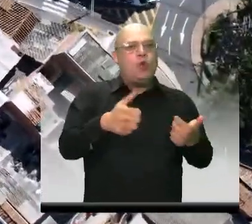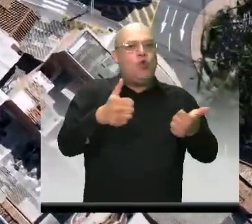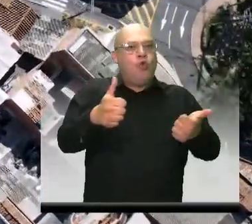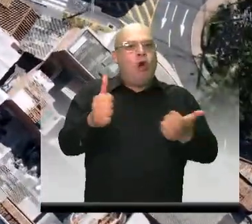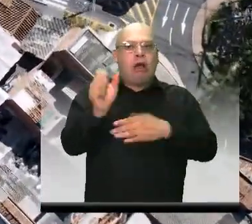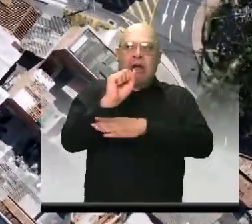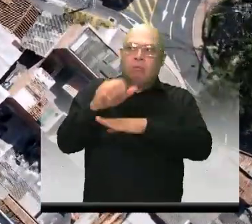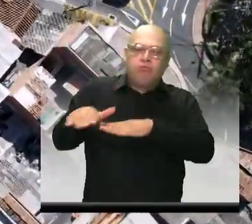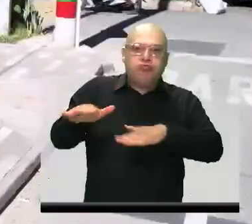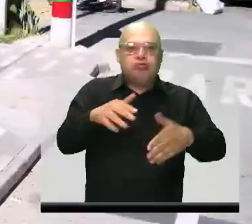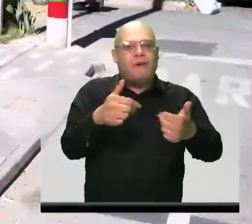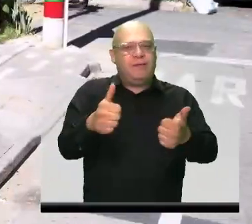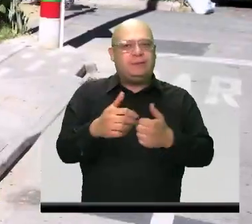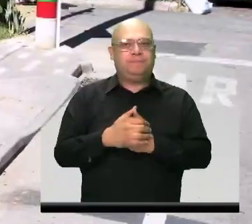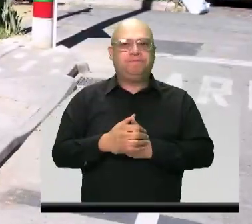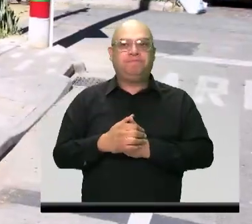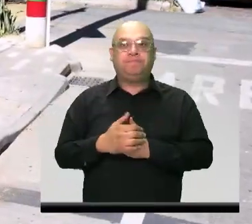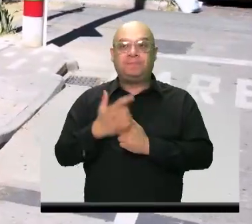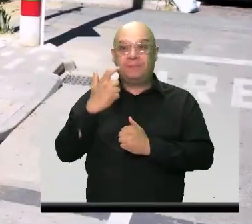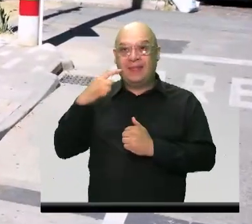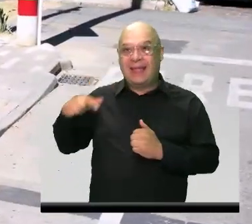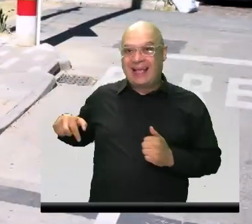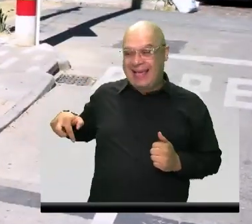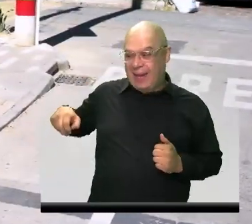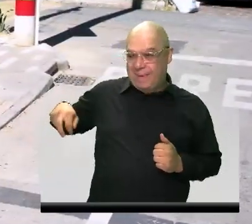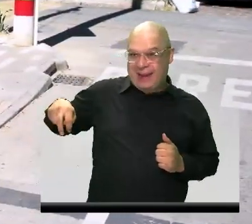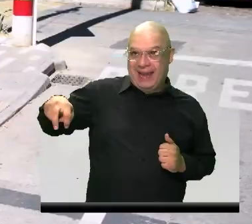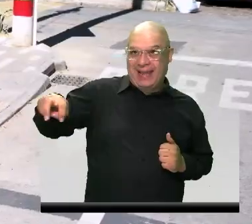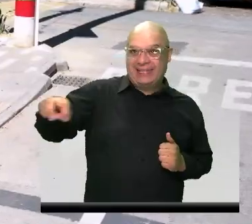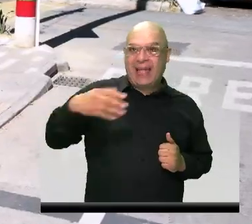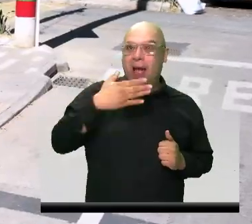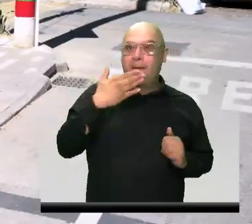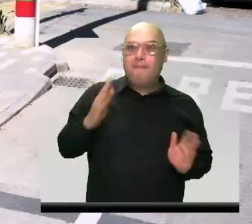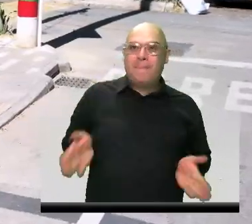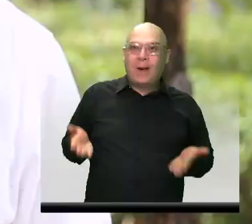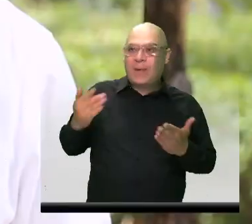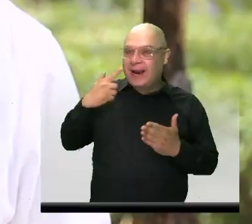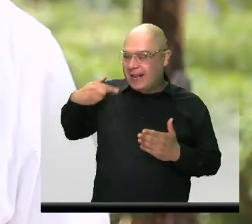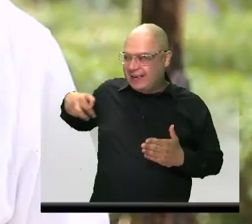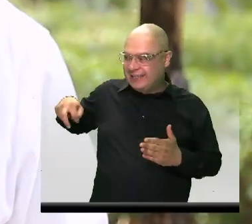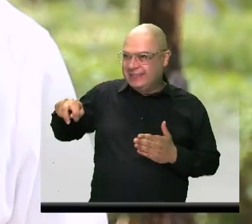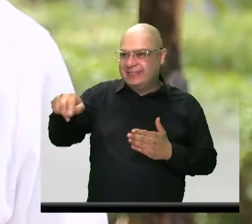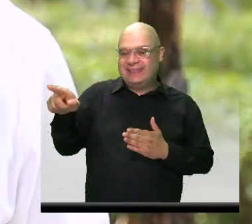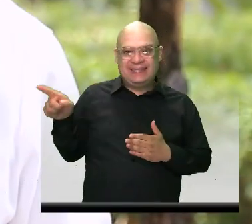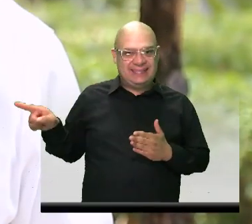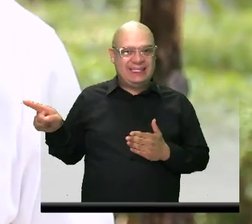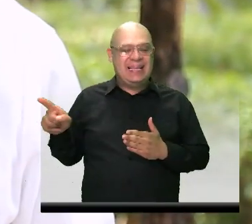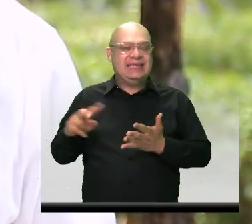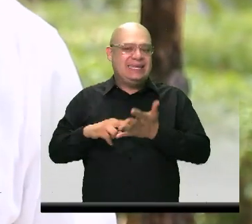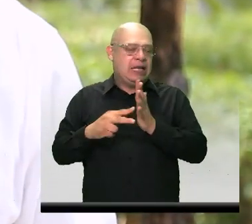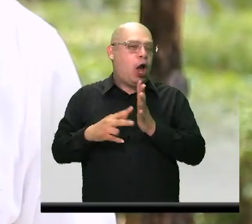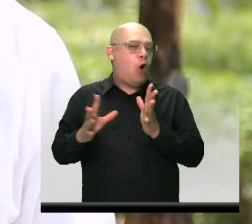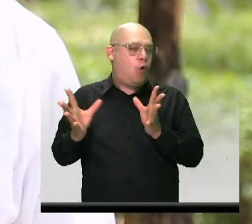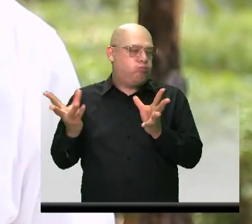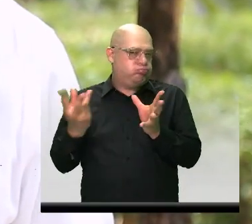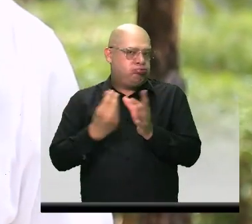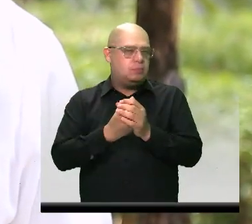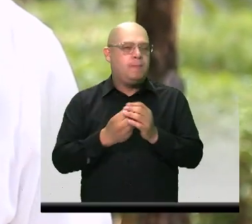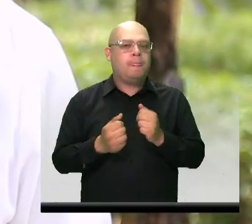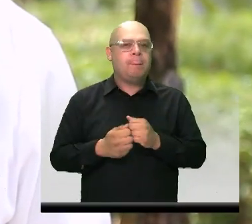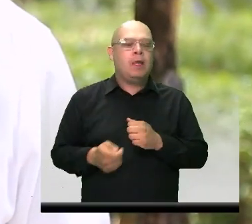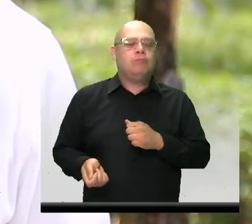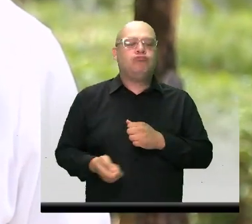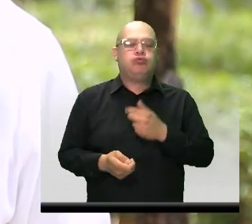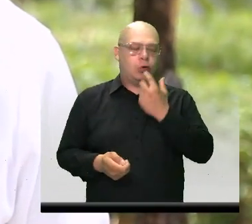Los andenes que estamos mejorando en el sector son incluyentes en los cuales se incluye la tableta táctil